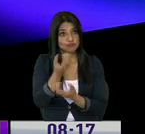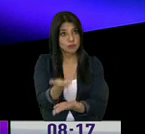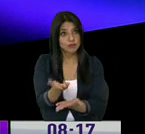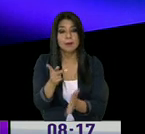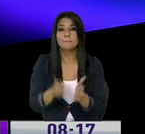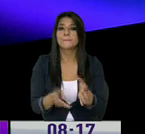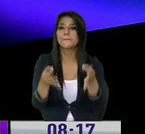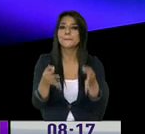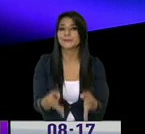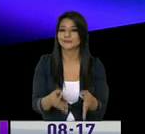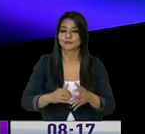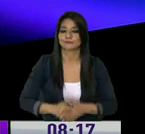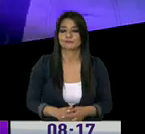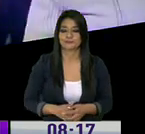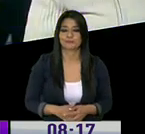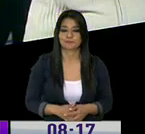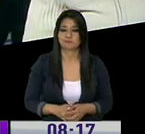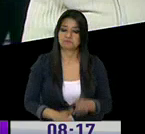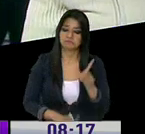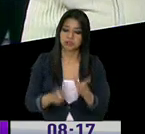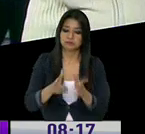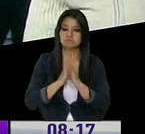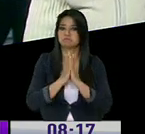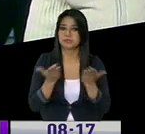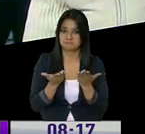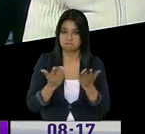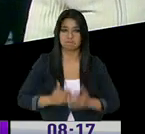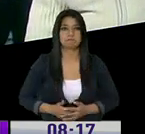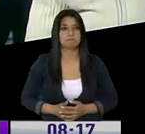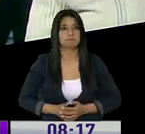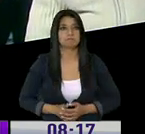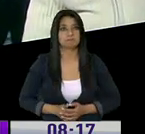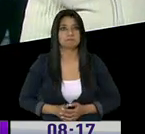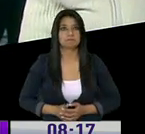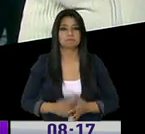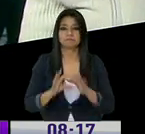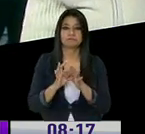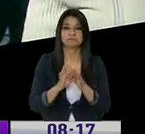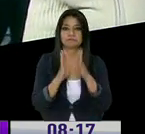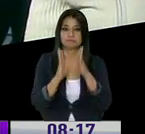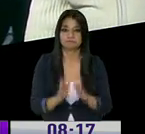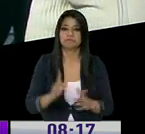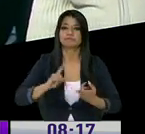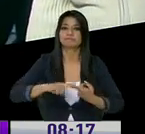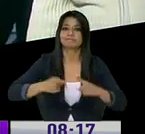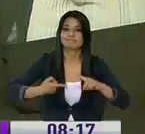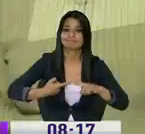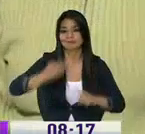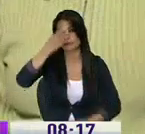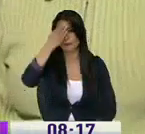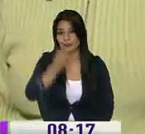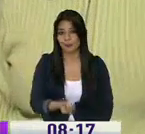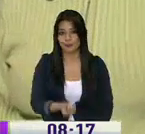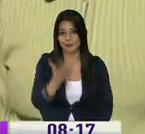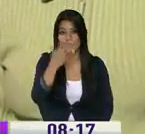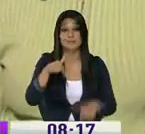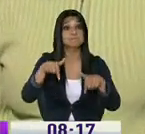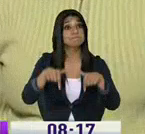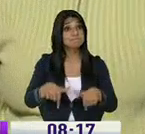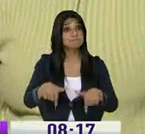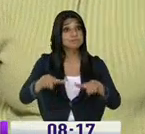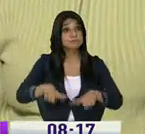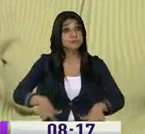está sucediendo y lo que piden nuestros vecinos. Robert, amigos televidentes, excelente día para todos. Nosotros nos encontramos